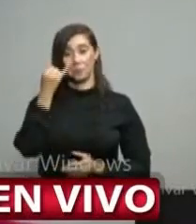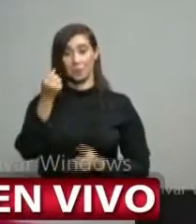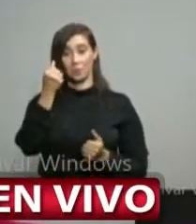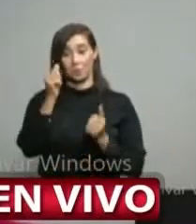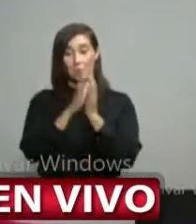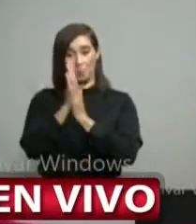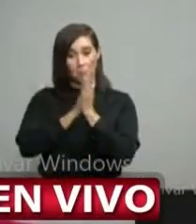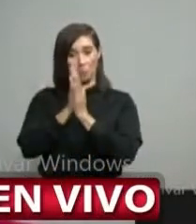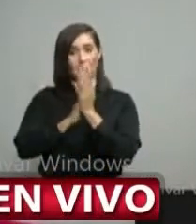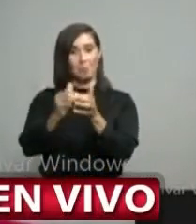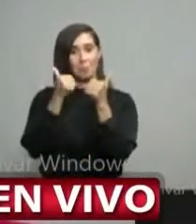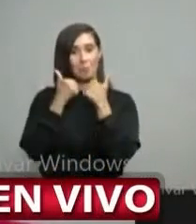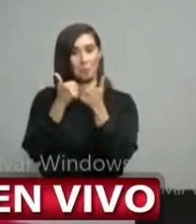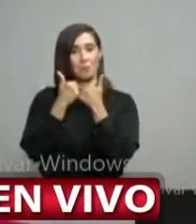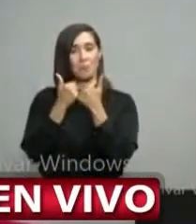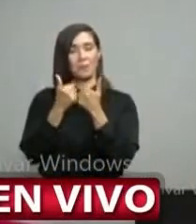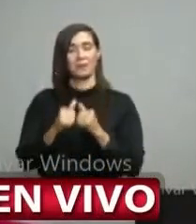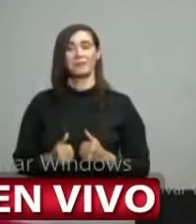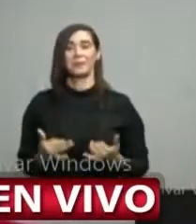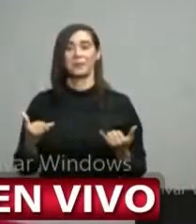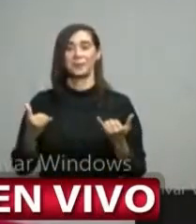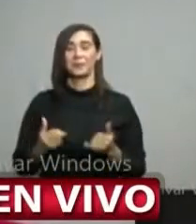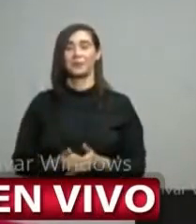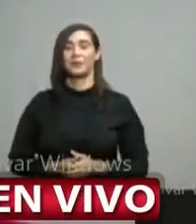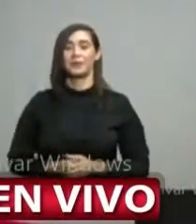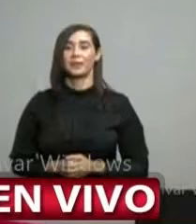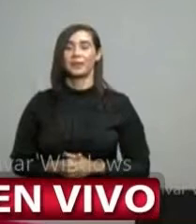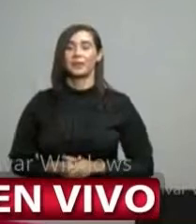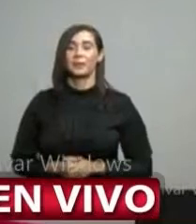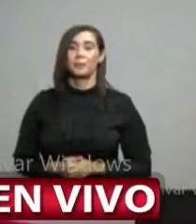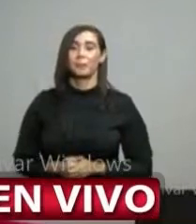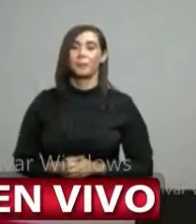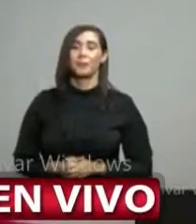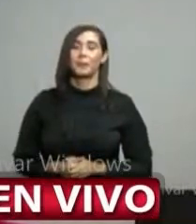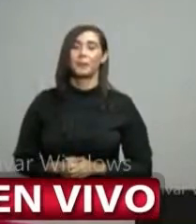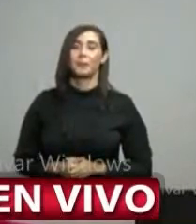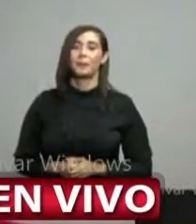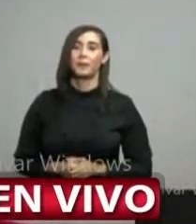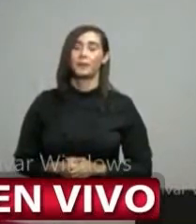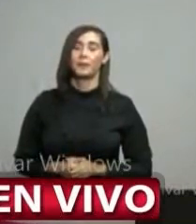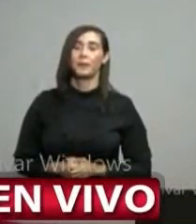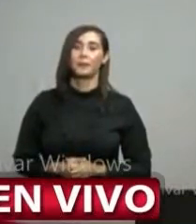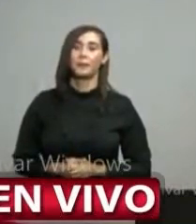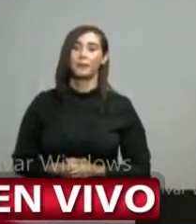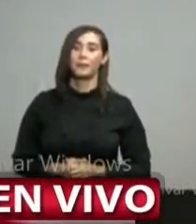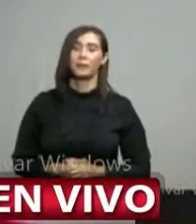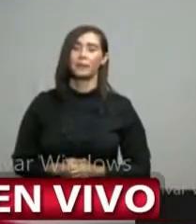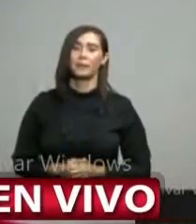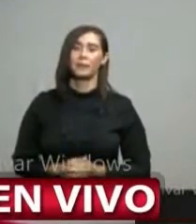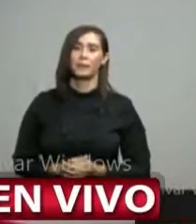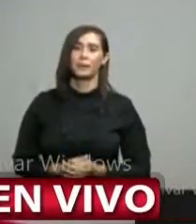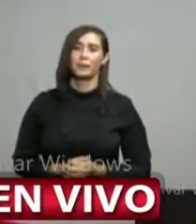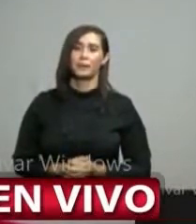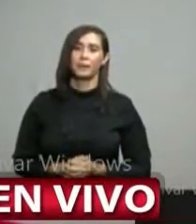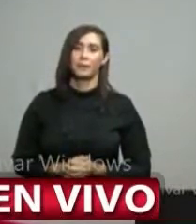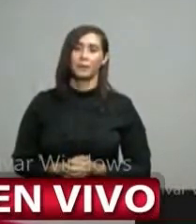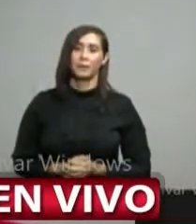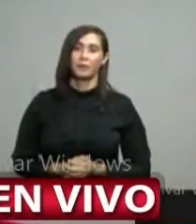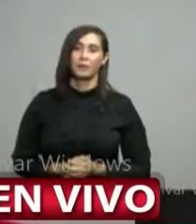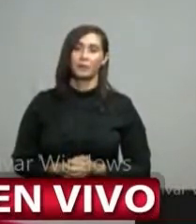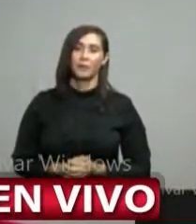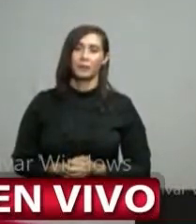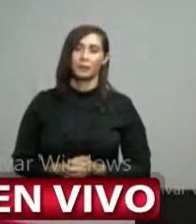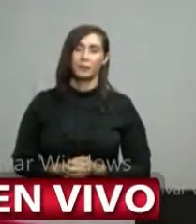hoy dando respuestas bien profundas yo espero que así sea con la el programa de alimento